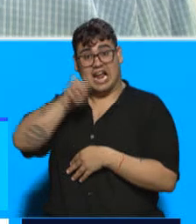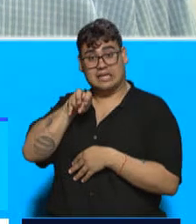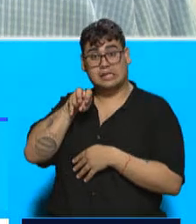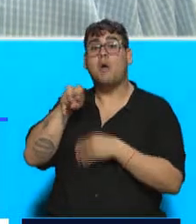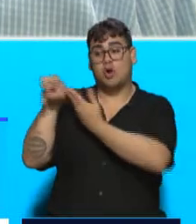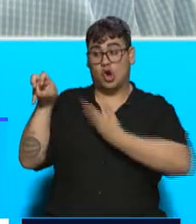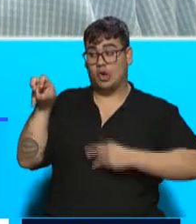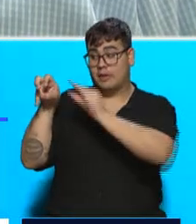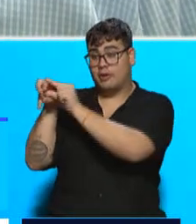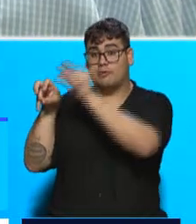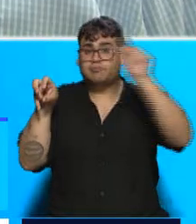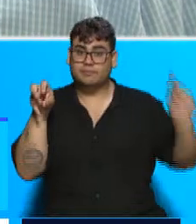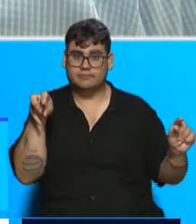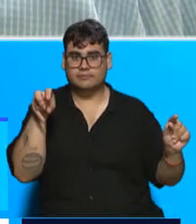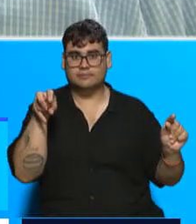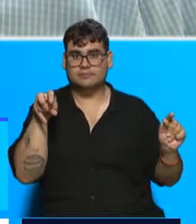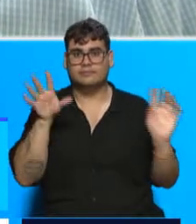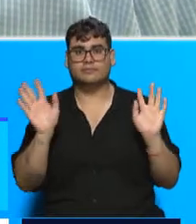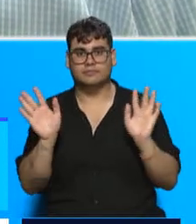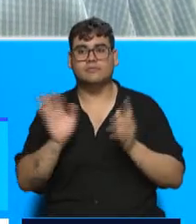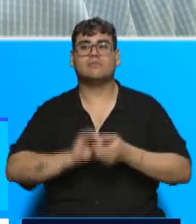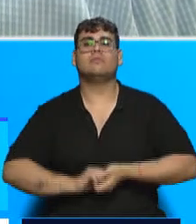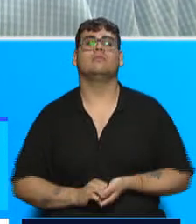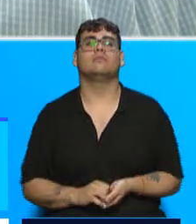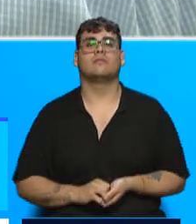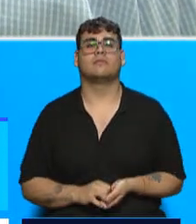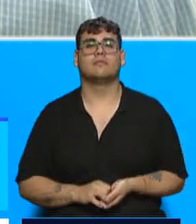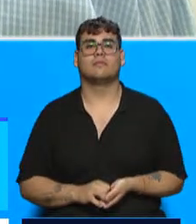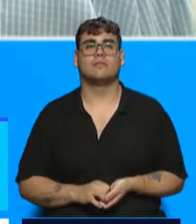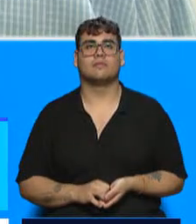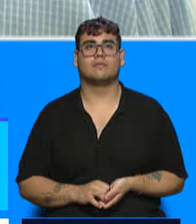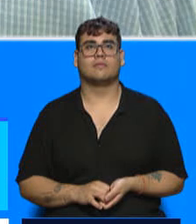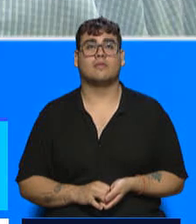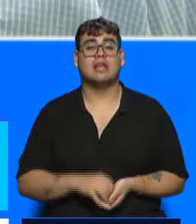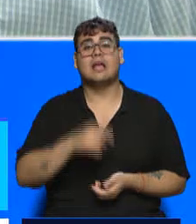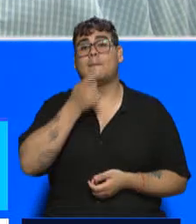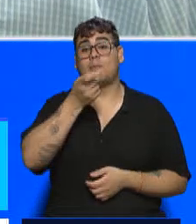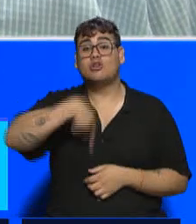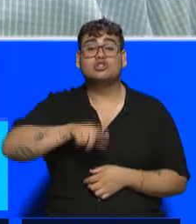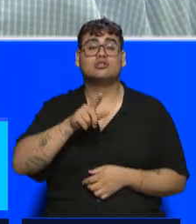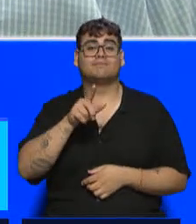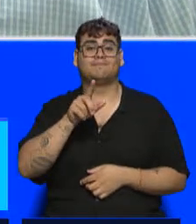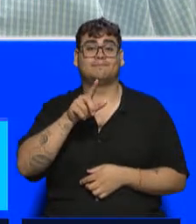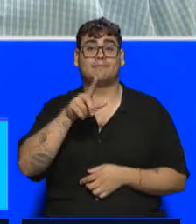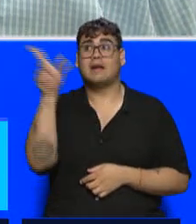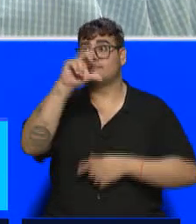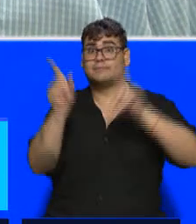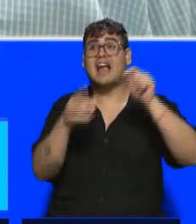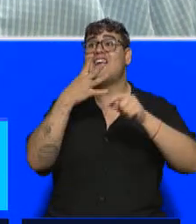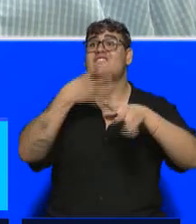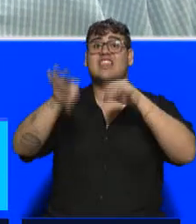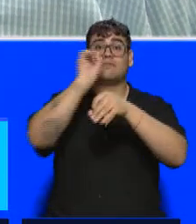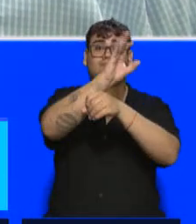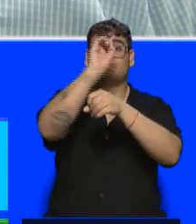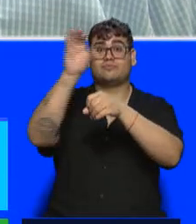un incremento en el tipo de cambio al cual se importa, hay un cambio en el tipo de cambio